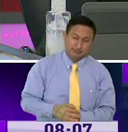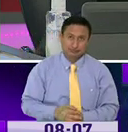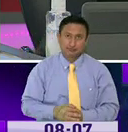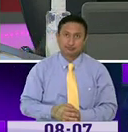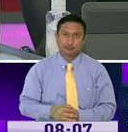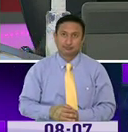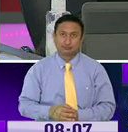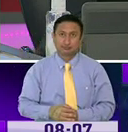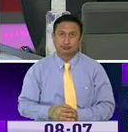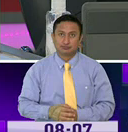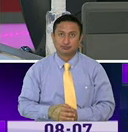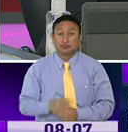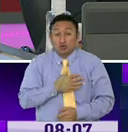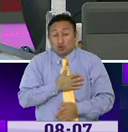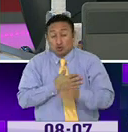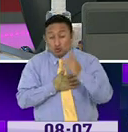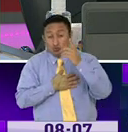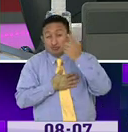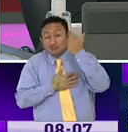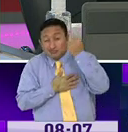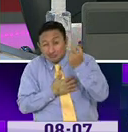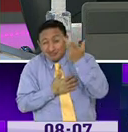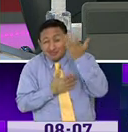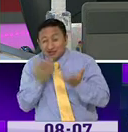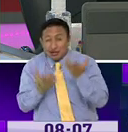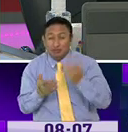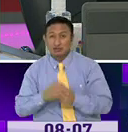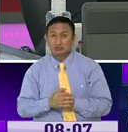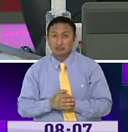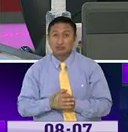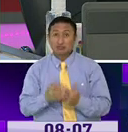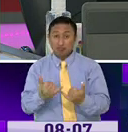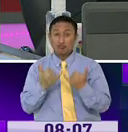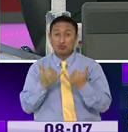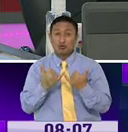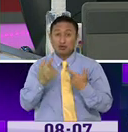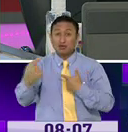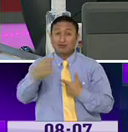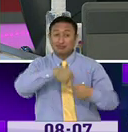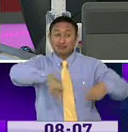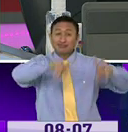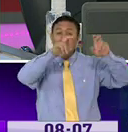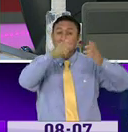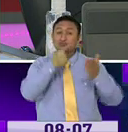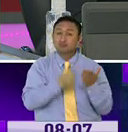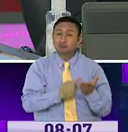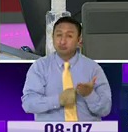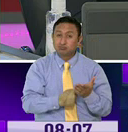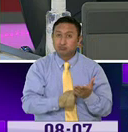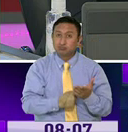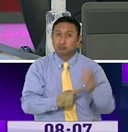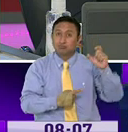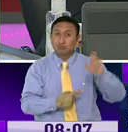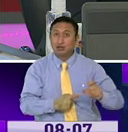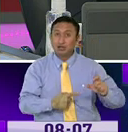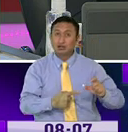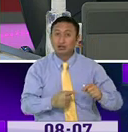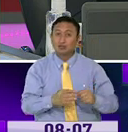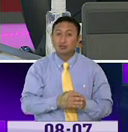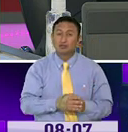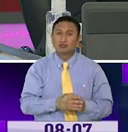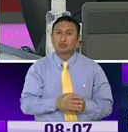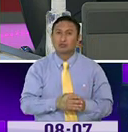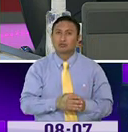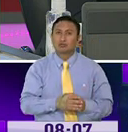No entendería, por lo que hemos llegado a analizar, es un fin político, yo